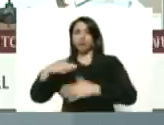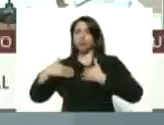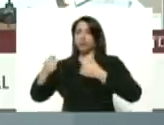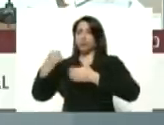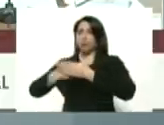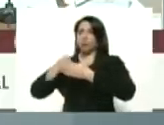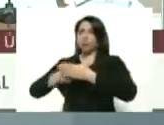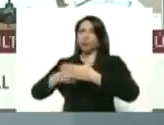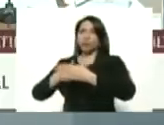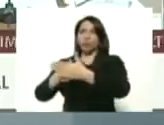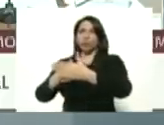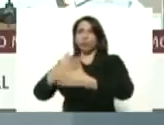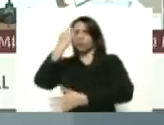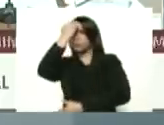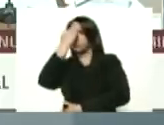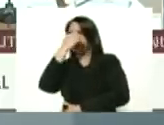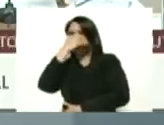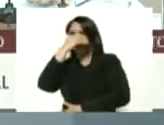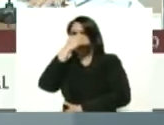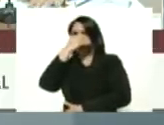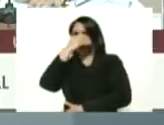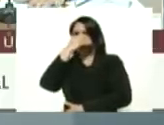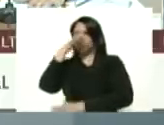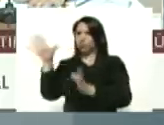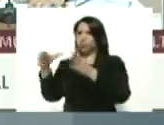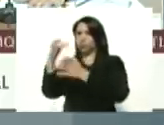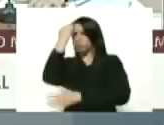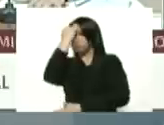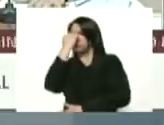la lucha contra los terroristas y el terrorismo